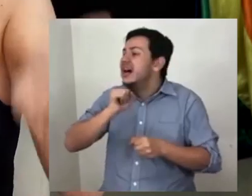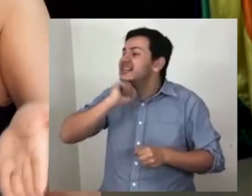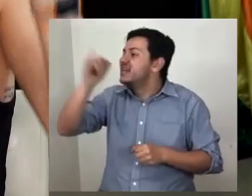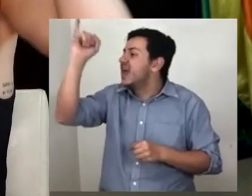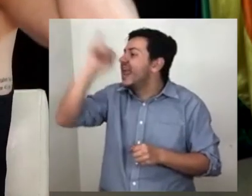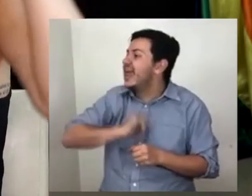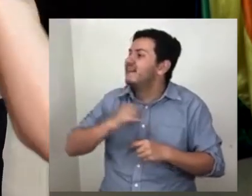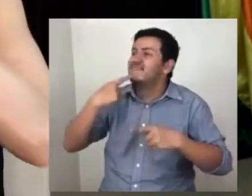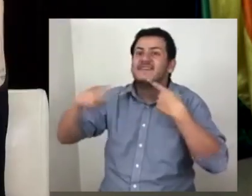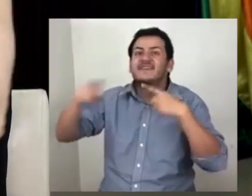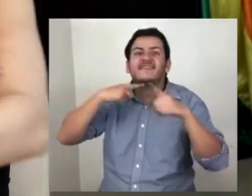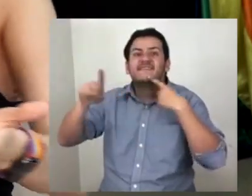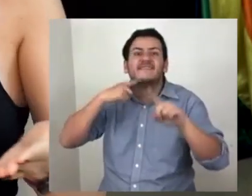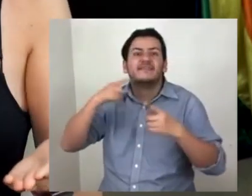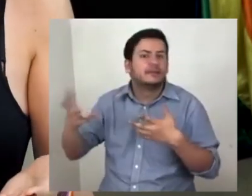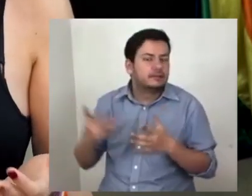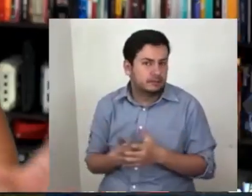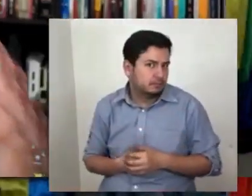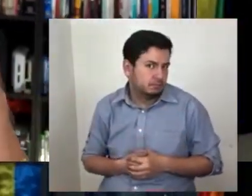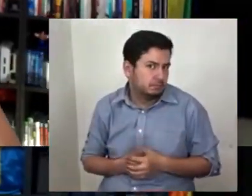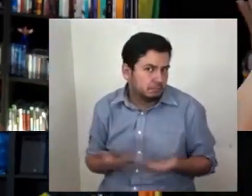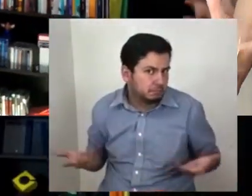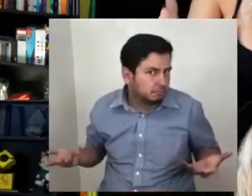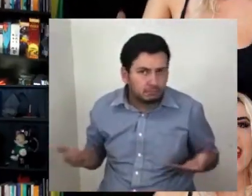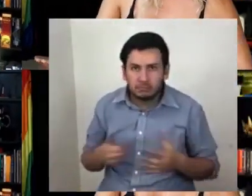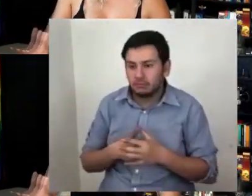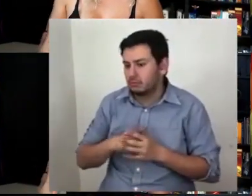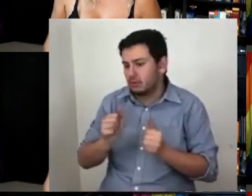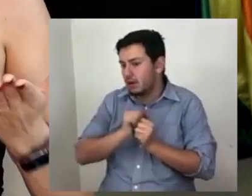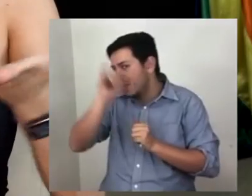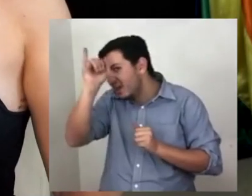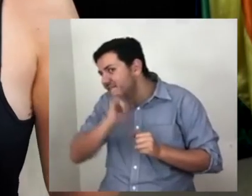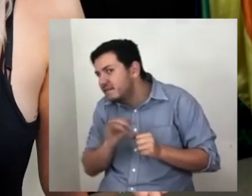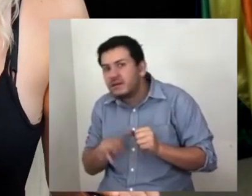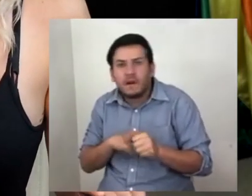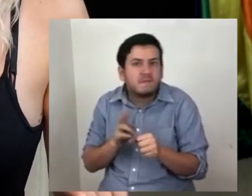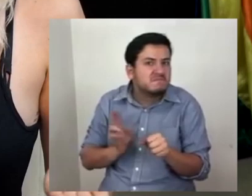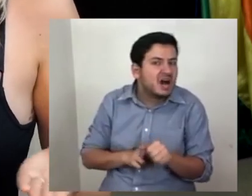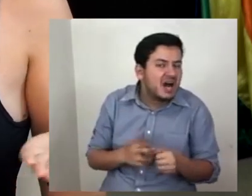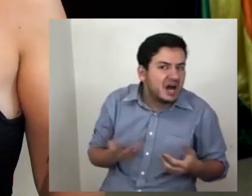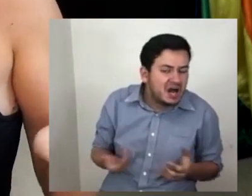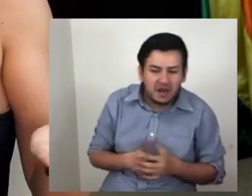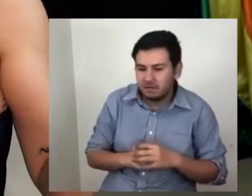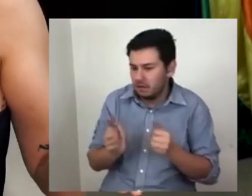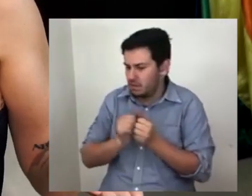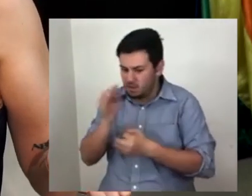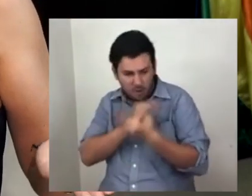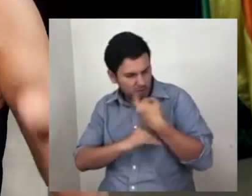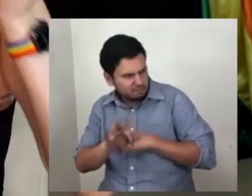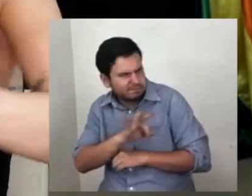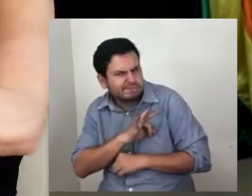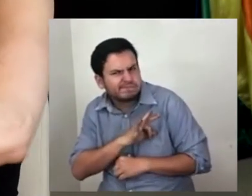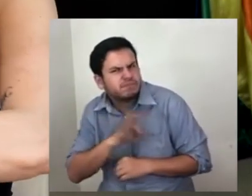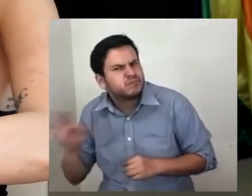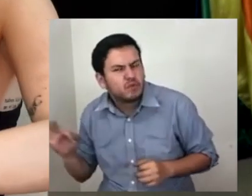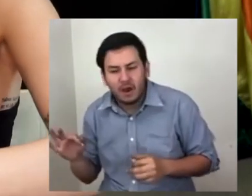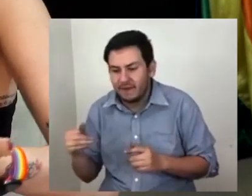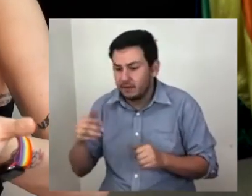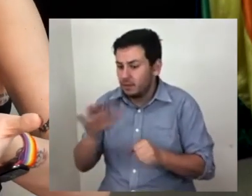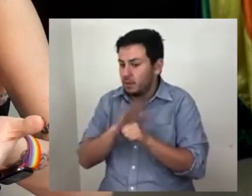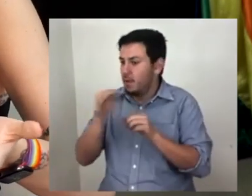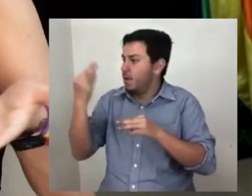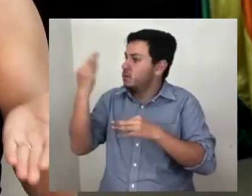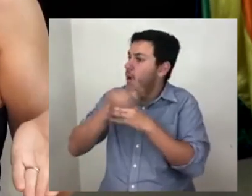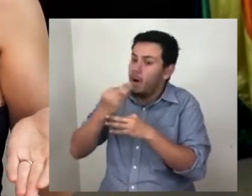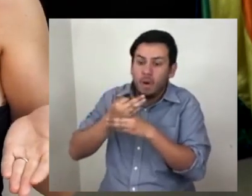sin descanso, sin jefe con quien quejarme, un normal anormal donde nada nos asusta y todo es posible.